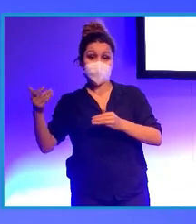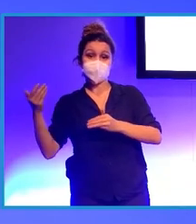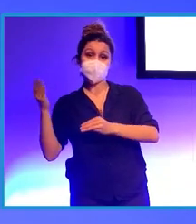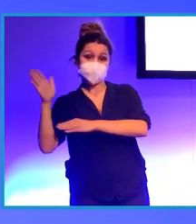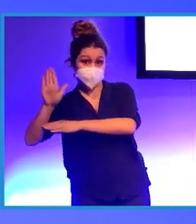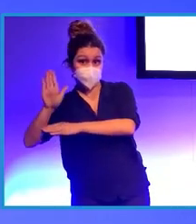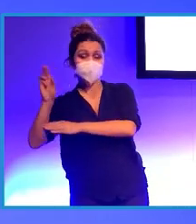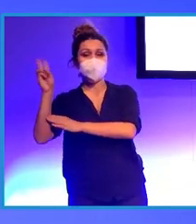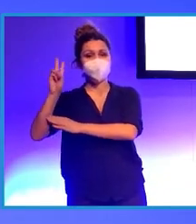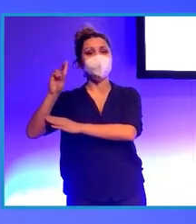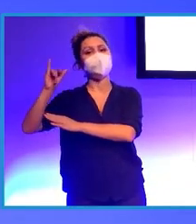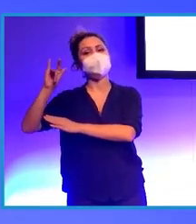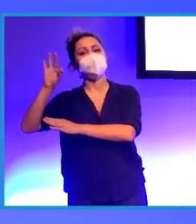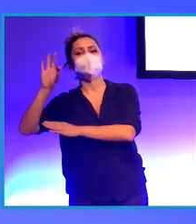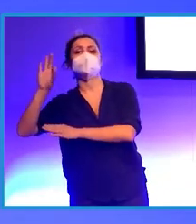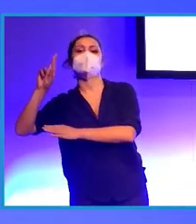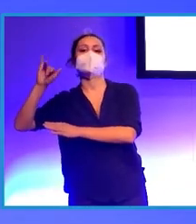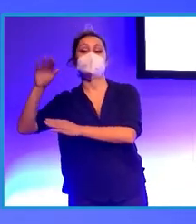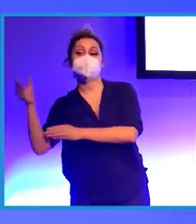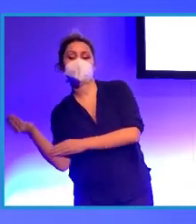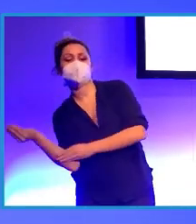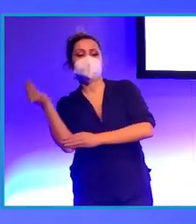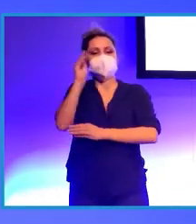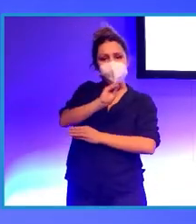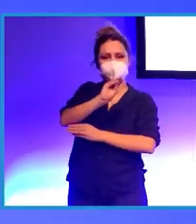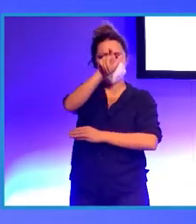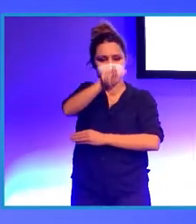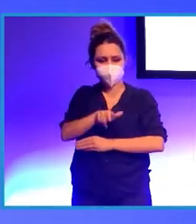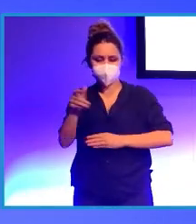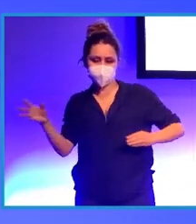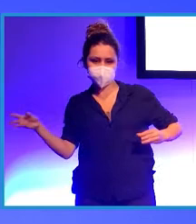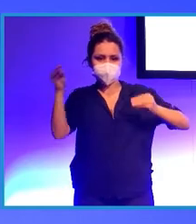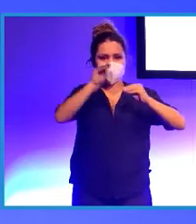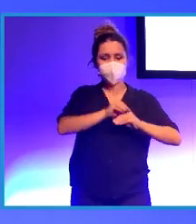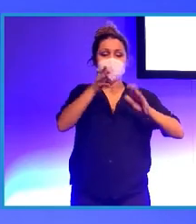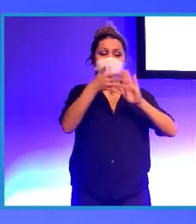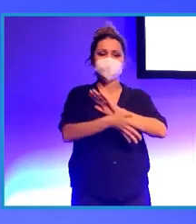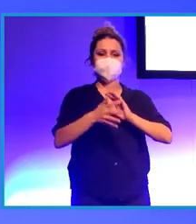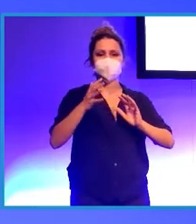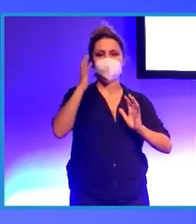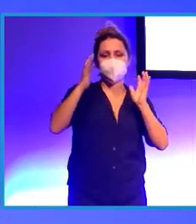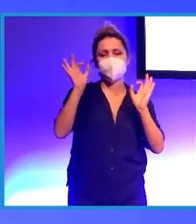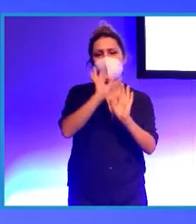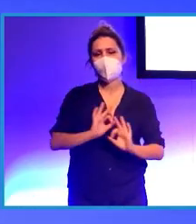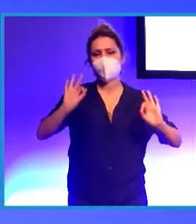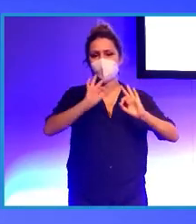y que no dé ningún tipo de error, que no haya ruido, que todo esté bien integrado.